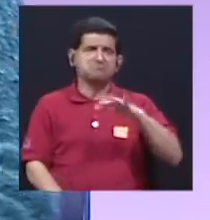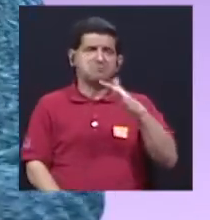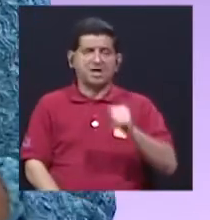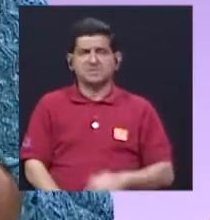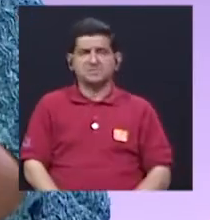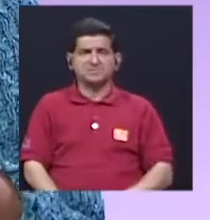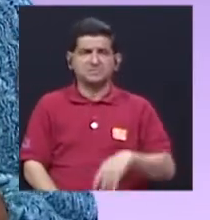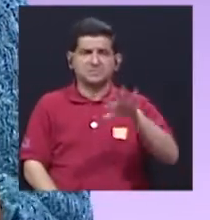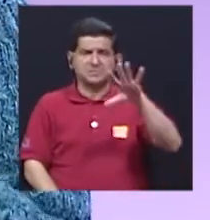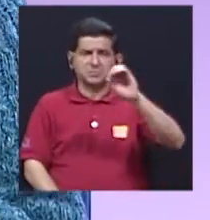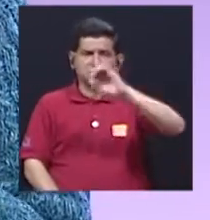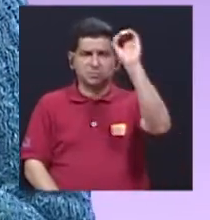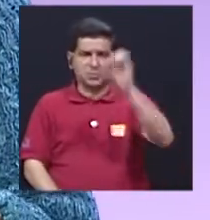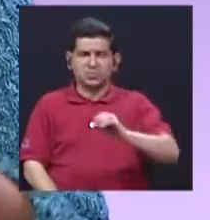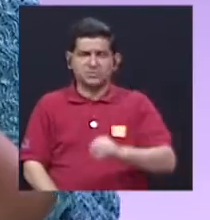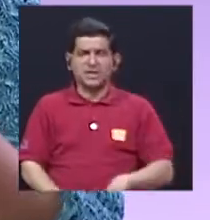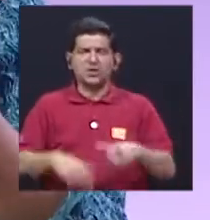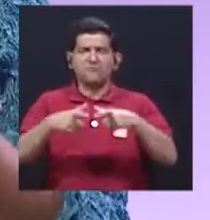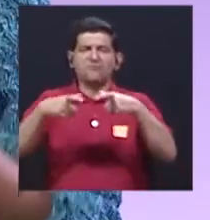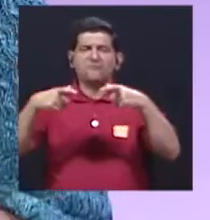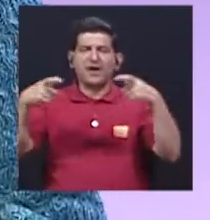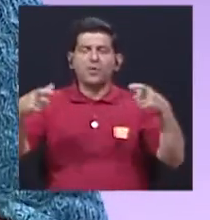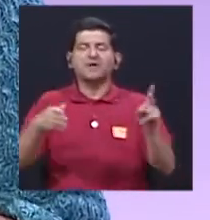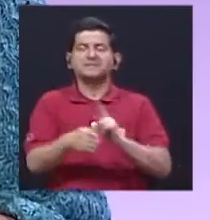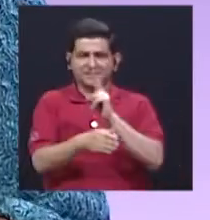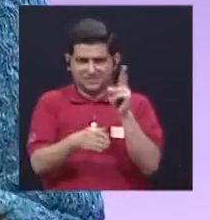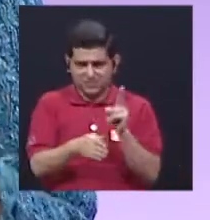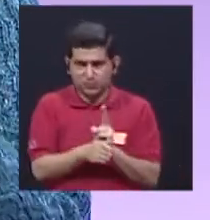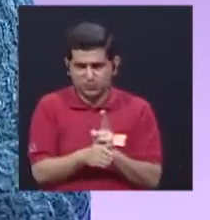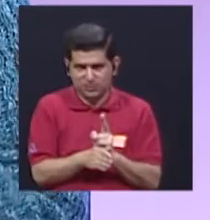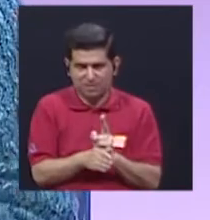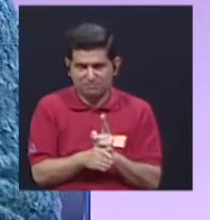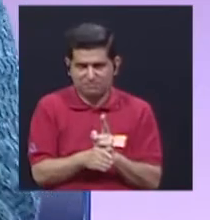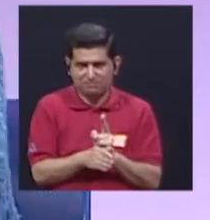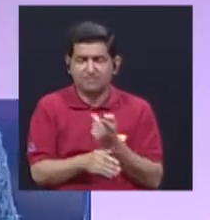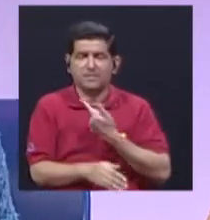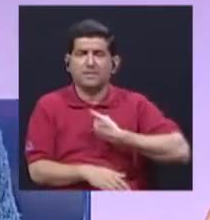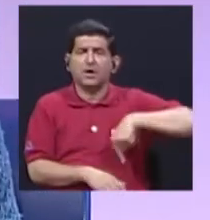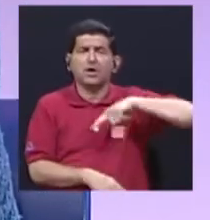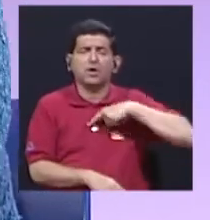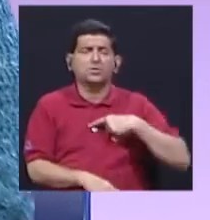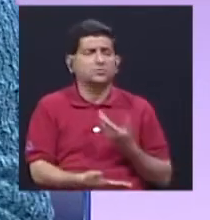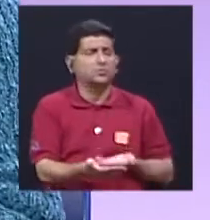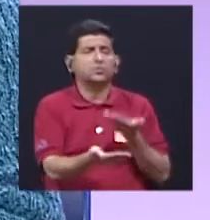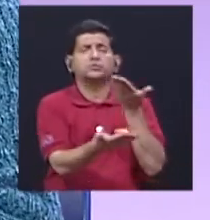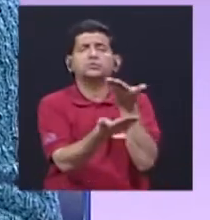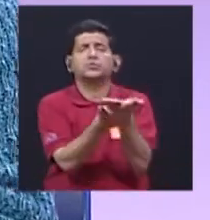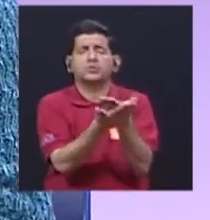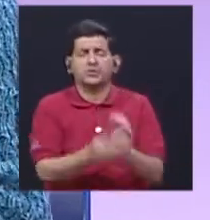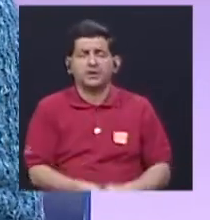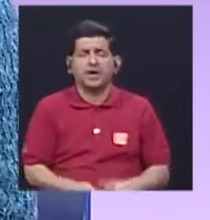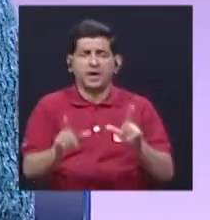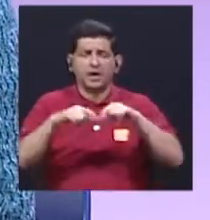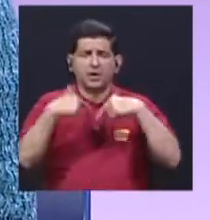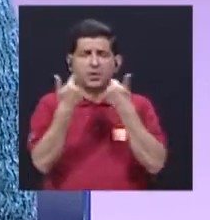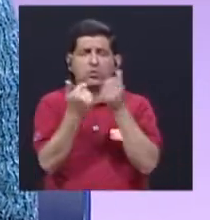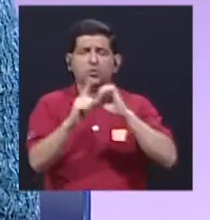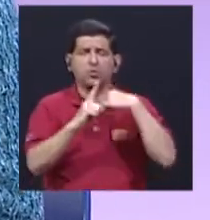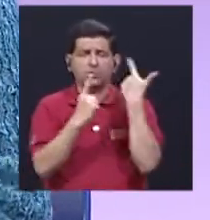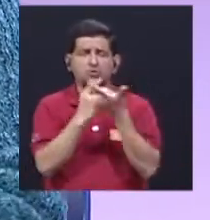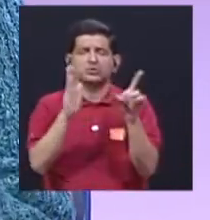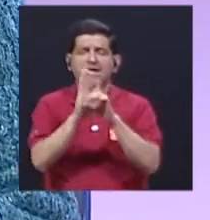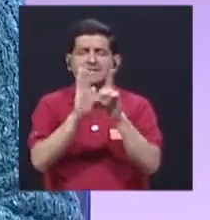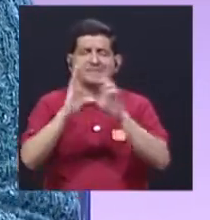el 50% de las frecuencias está siendo usada. Y lo que nosotros estamos planteando como movimiento social por el derecho a la